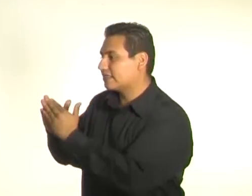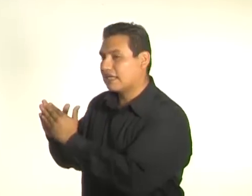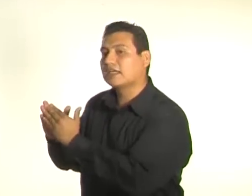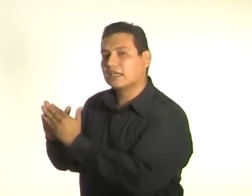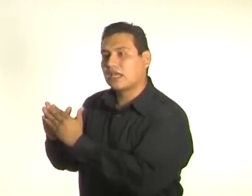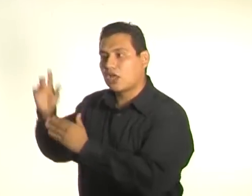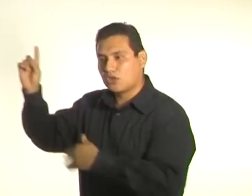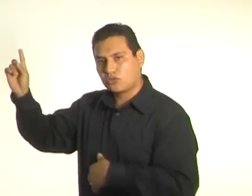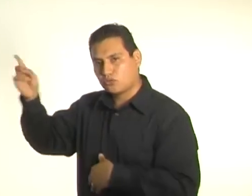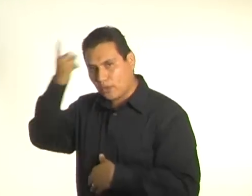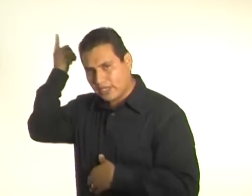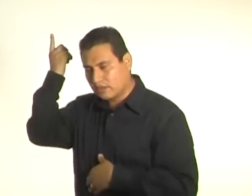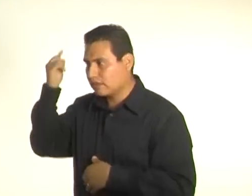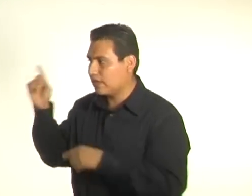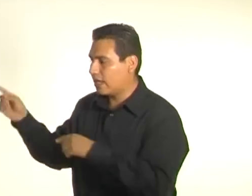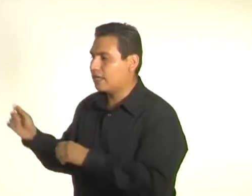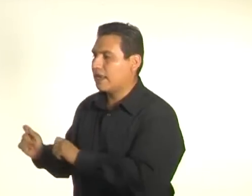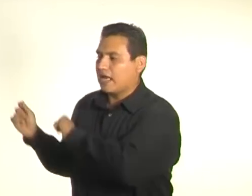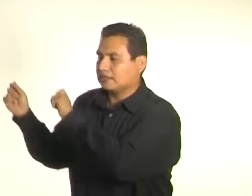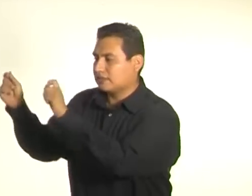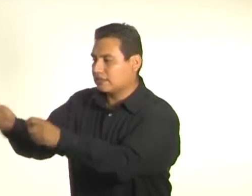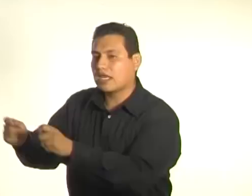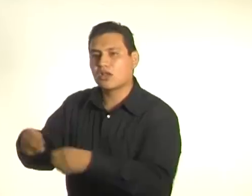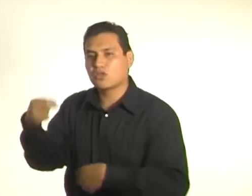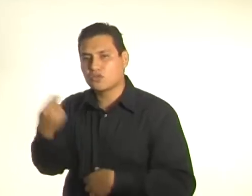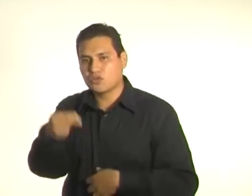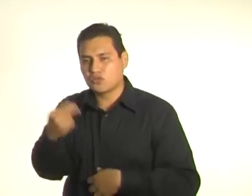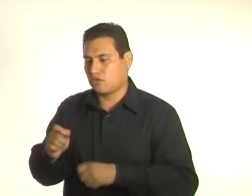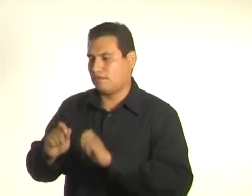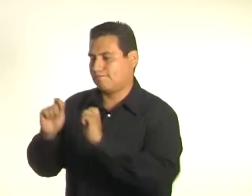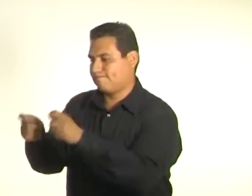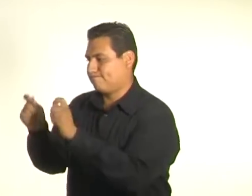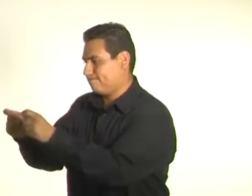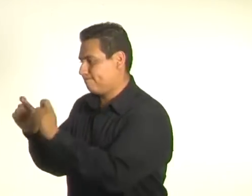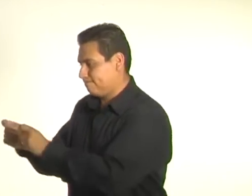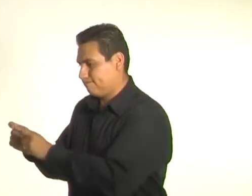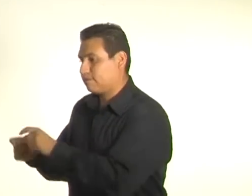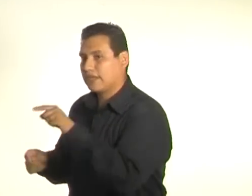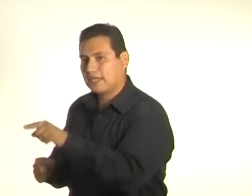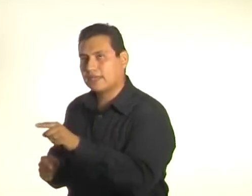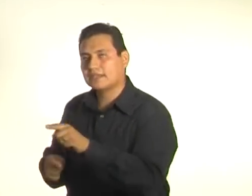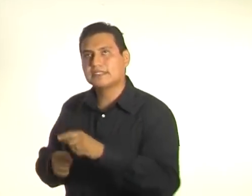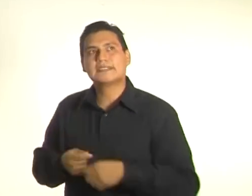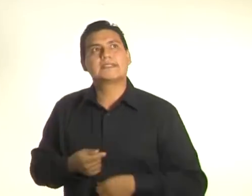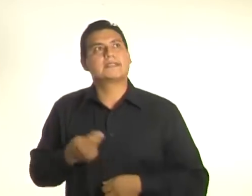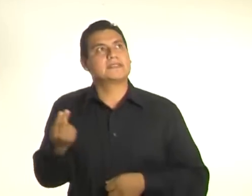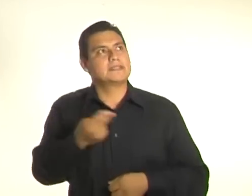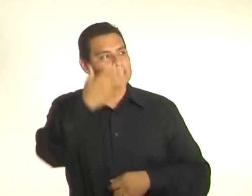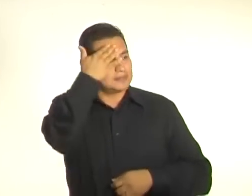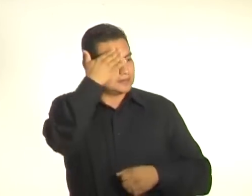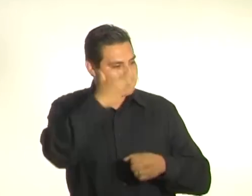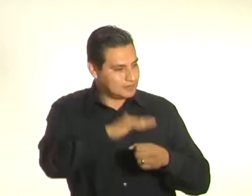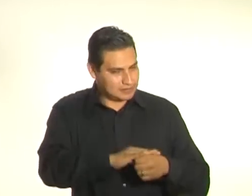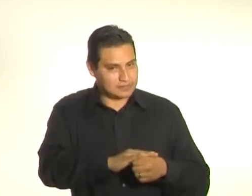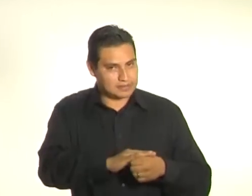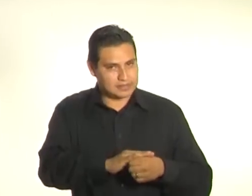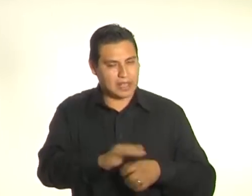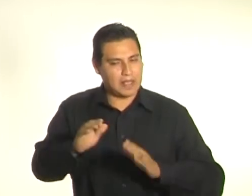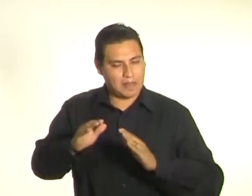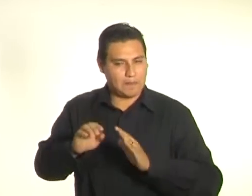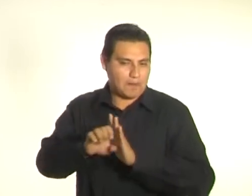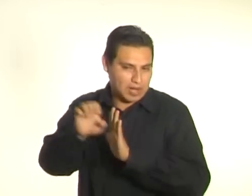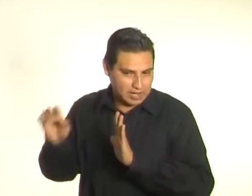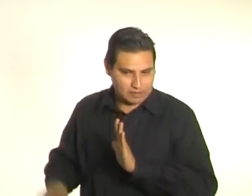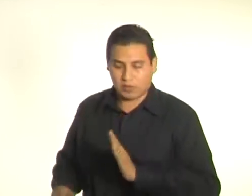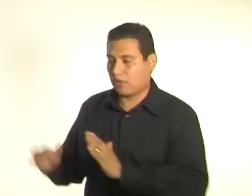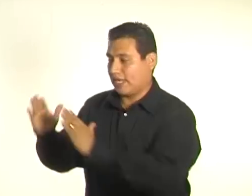y debía comportarse de seis maneras diferentes. Donde lo llamaban botones, cazaba